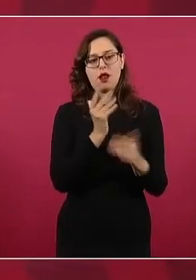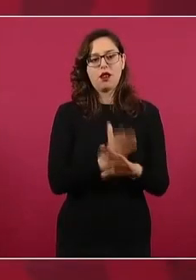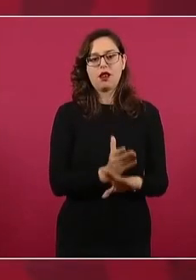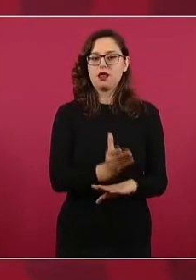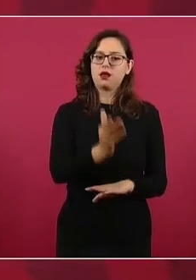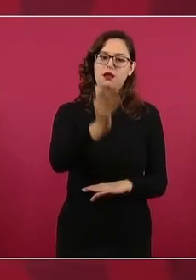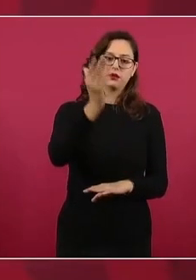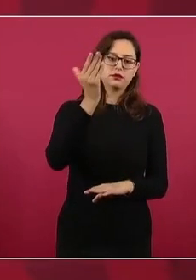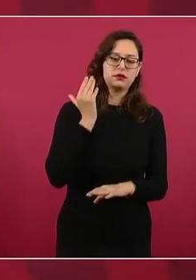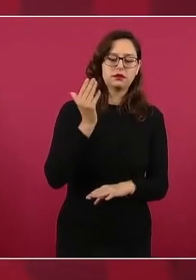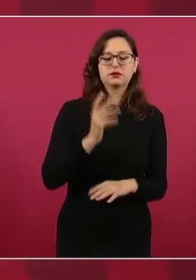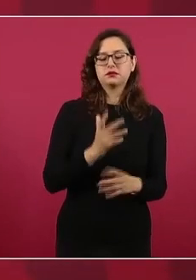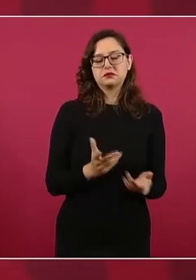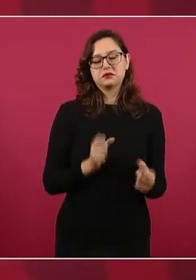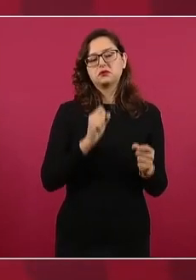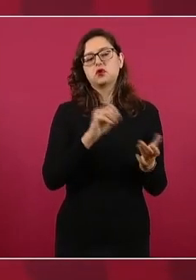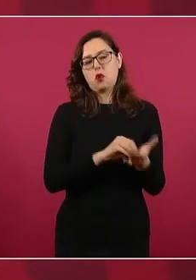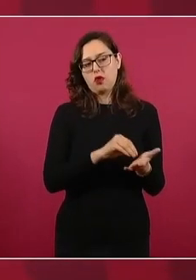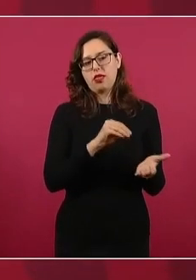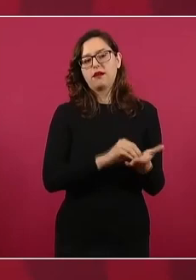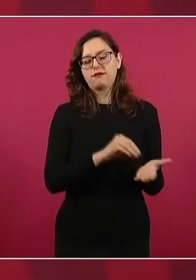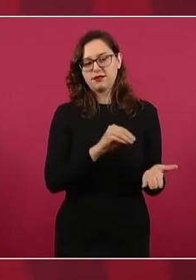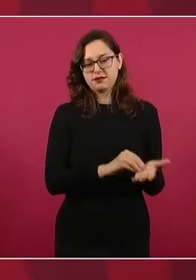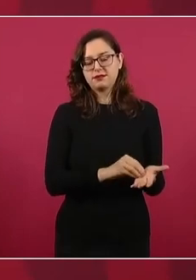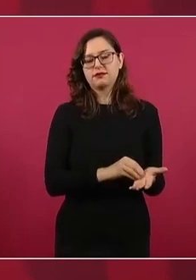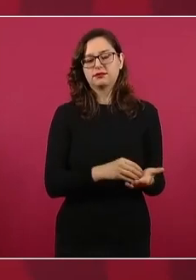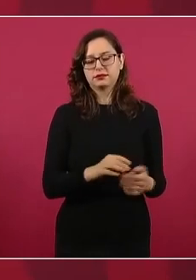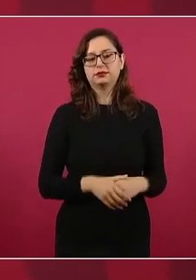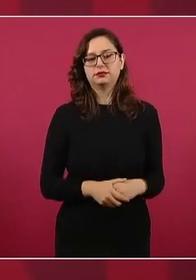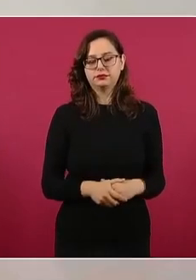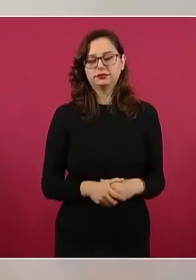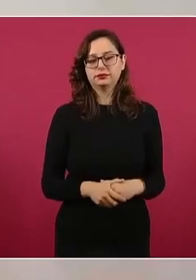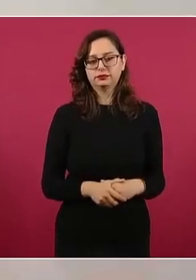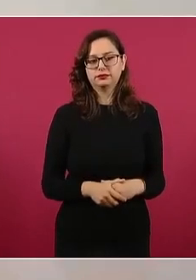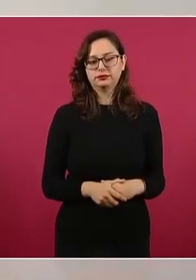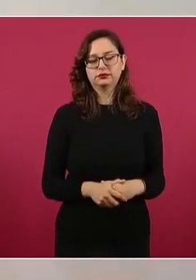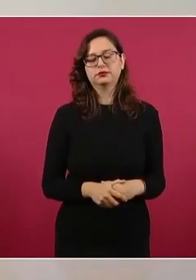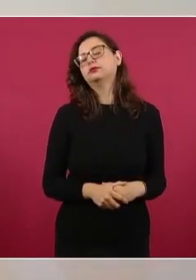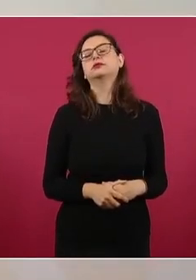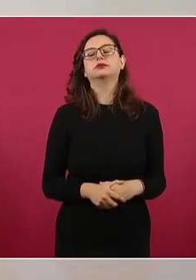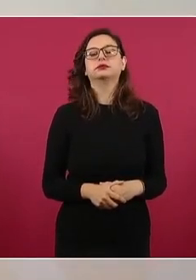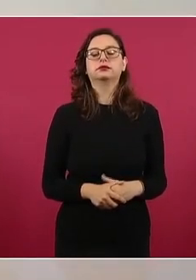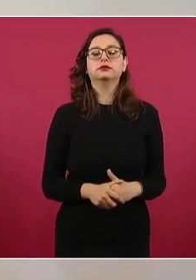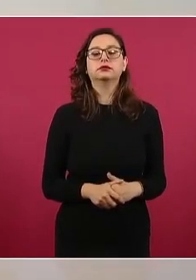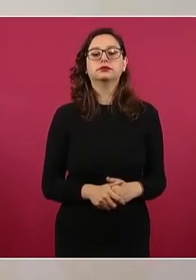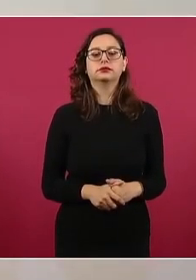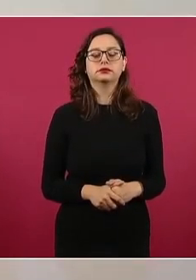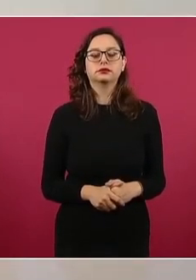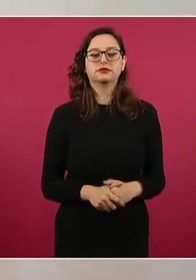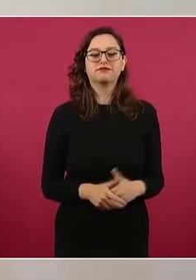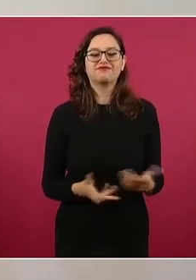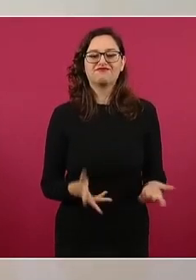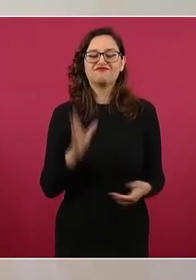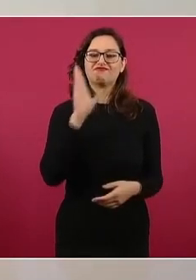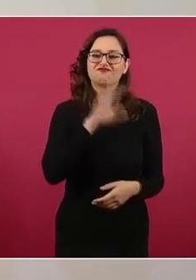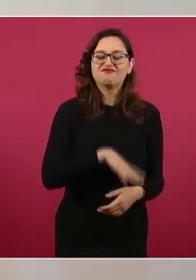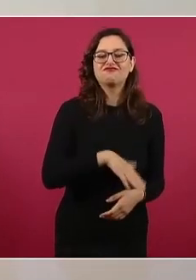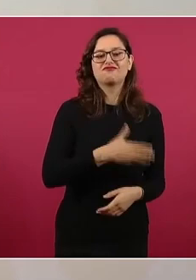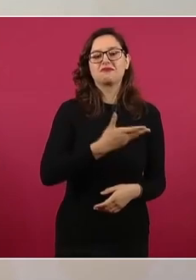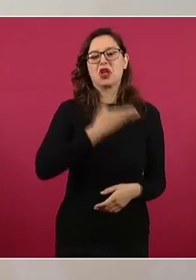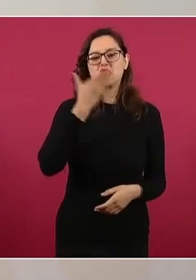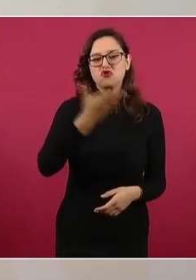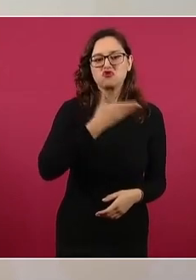del antiguo régimen, de sus vicios, de esas malas mañas.